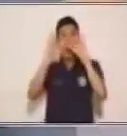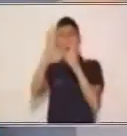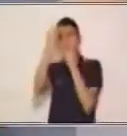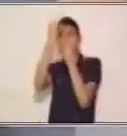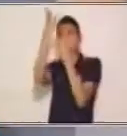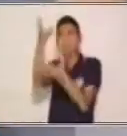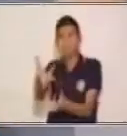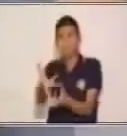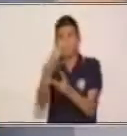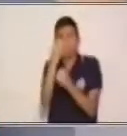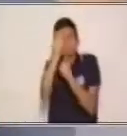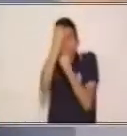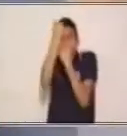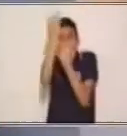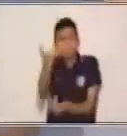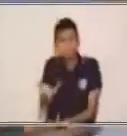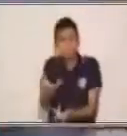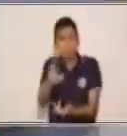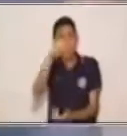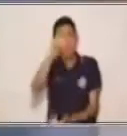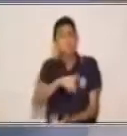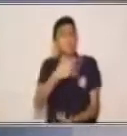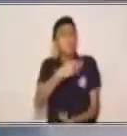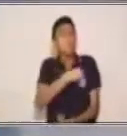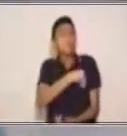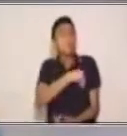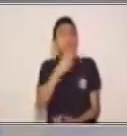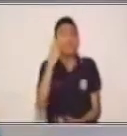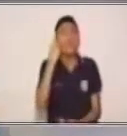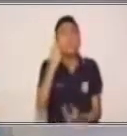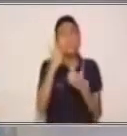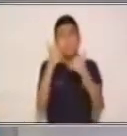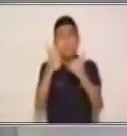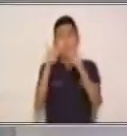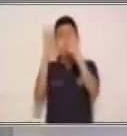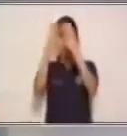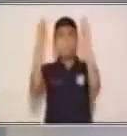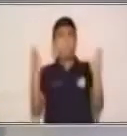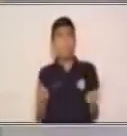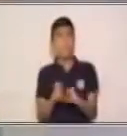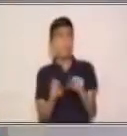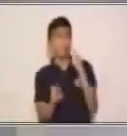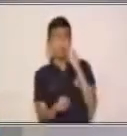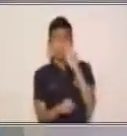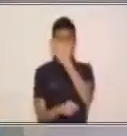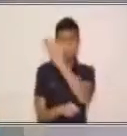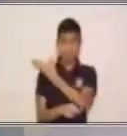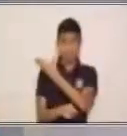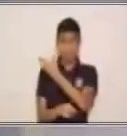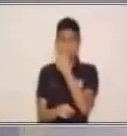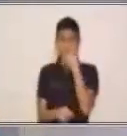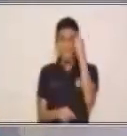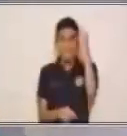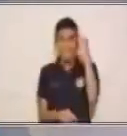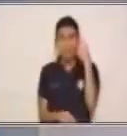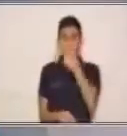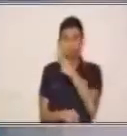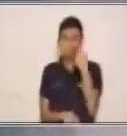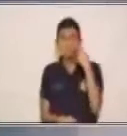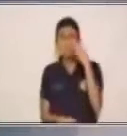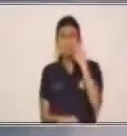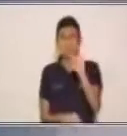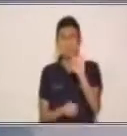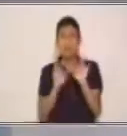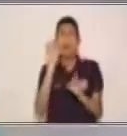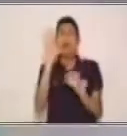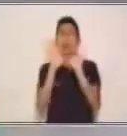entonces nuestro tema. Quiero que veas muy bien el pizarrón. Esos son nuestros estados de ánimo. La vez pasada